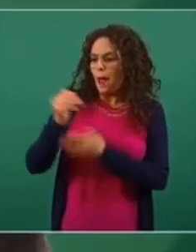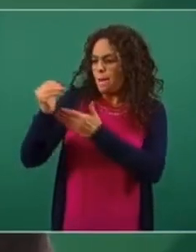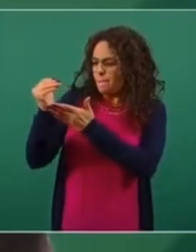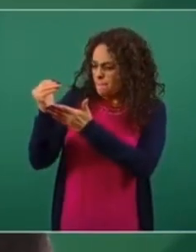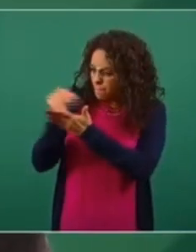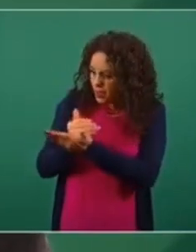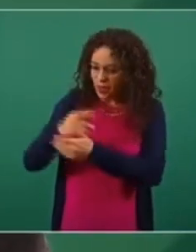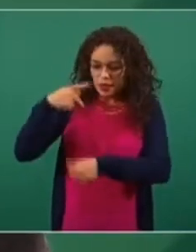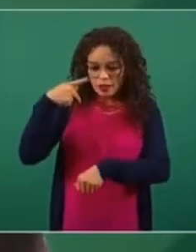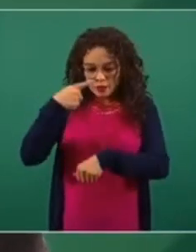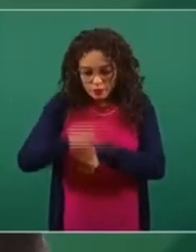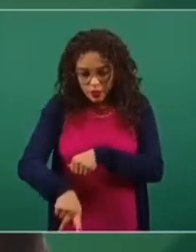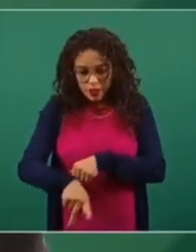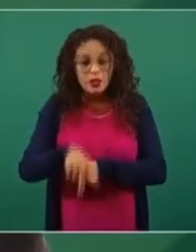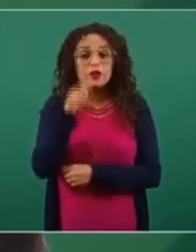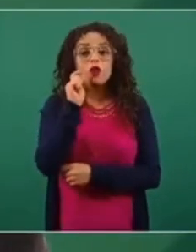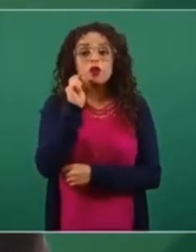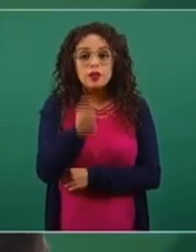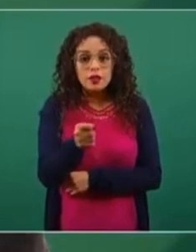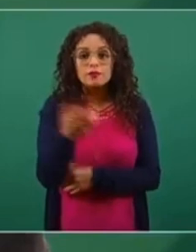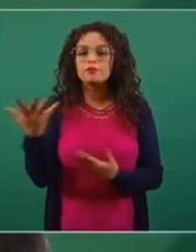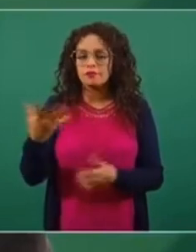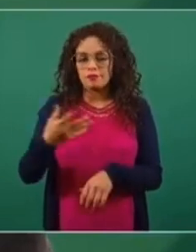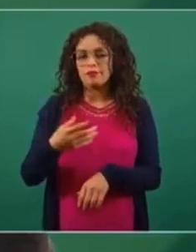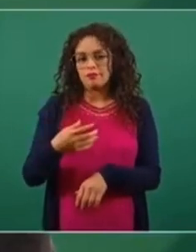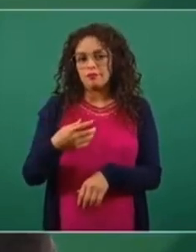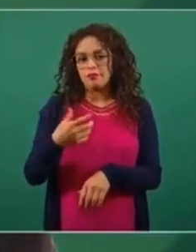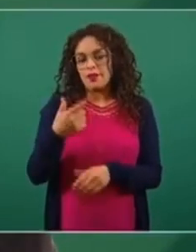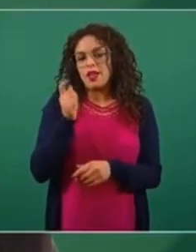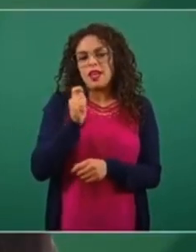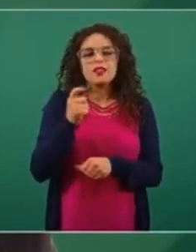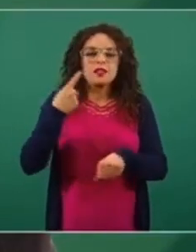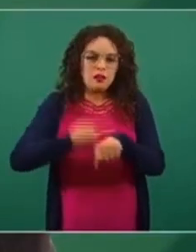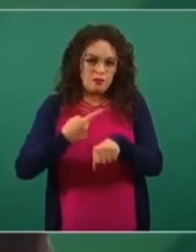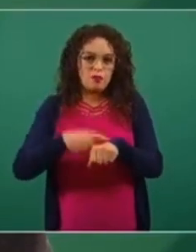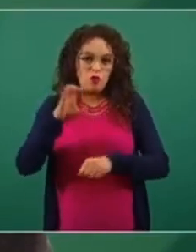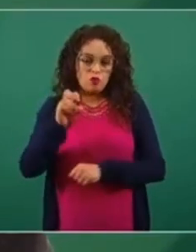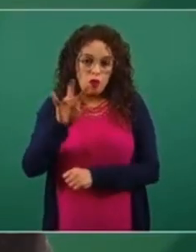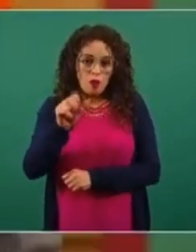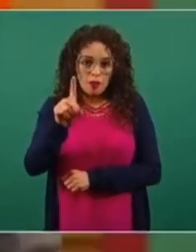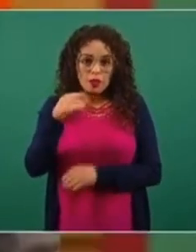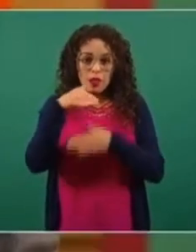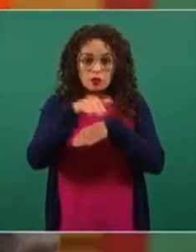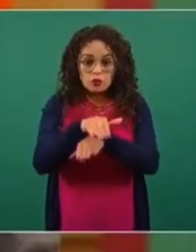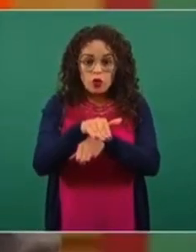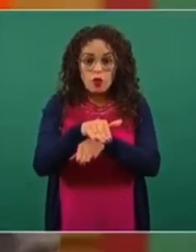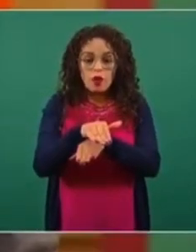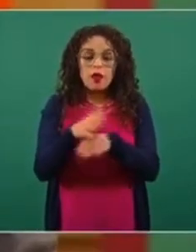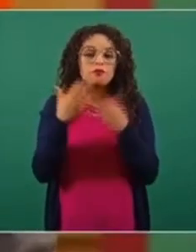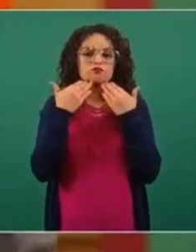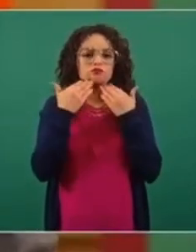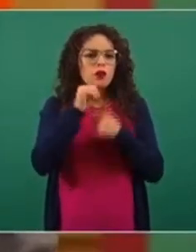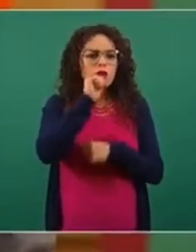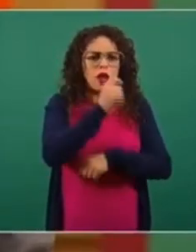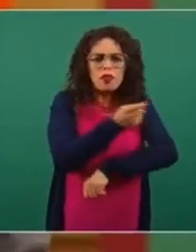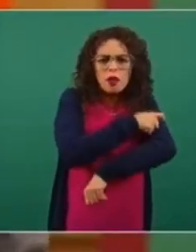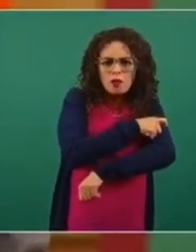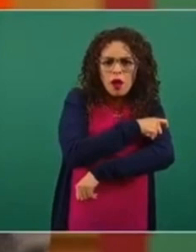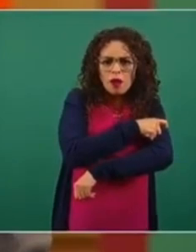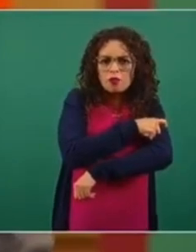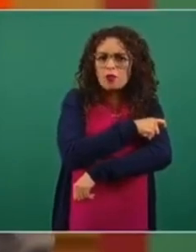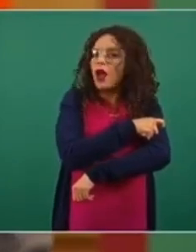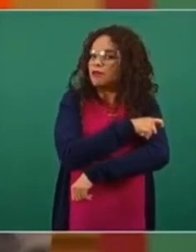un desenlace, en este caso de enfermedad COVID, con respecto a la situación de no vacuna. Entonces, es una